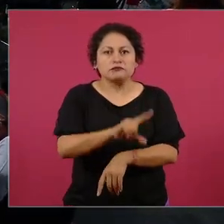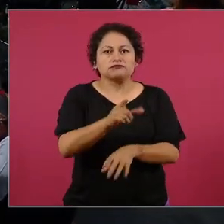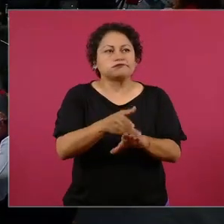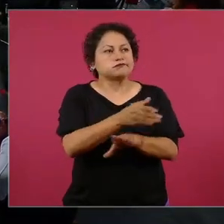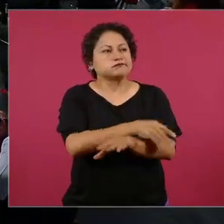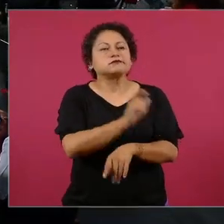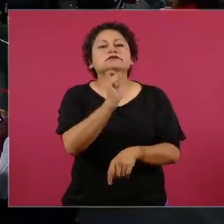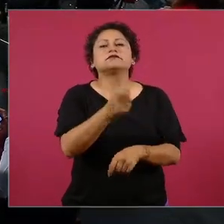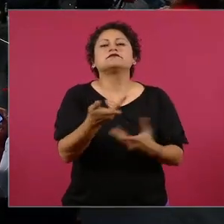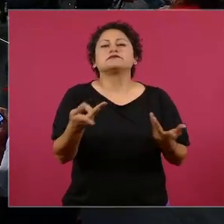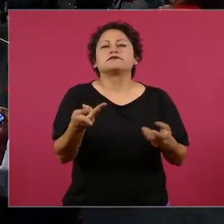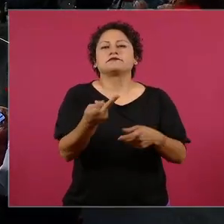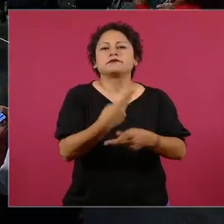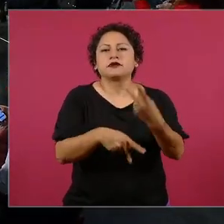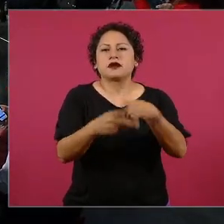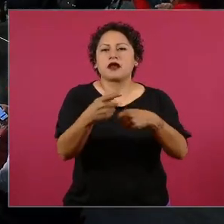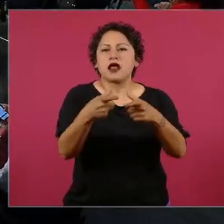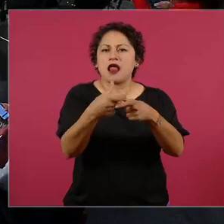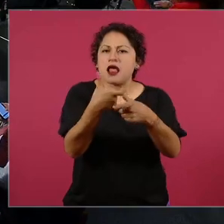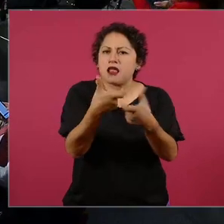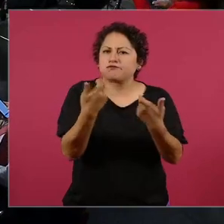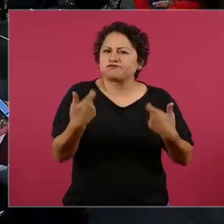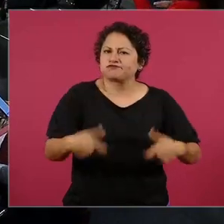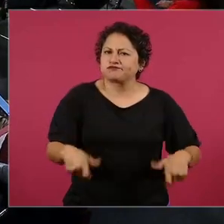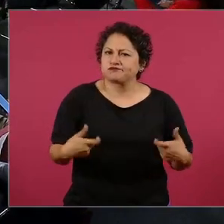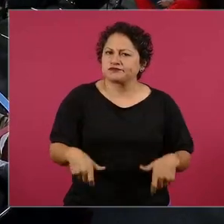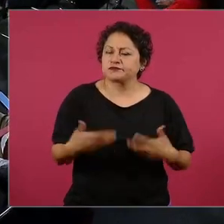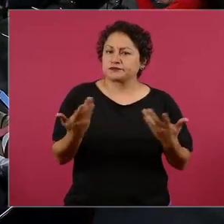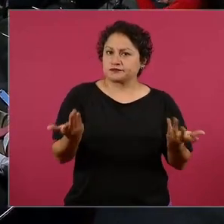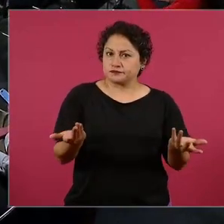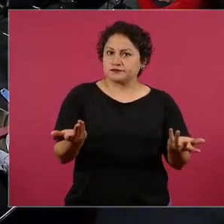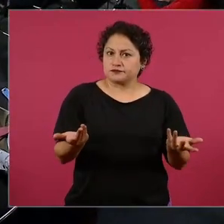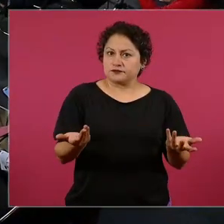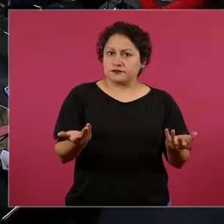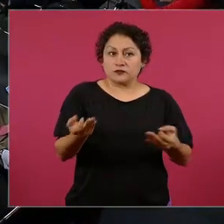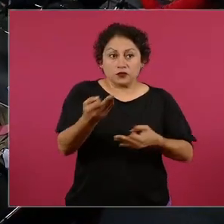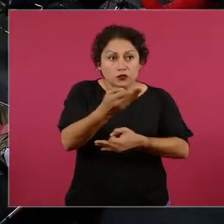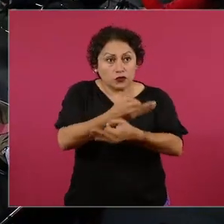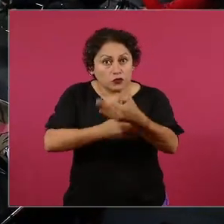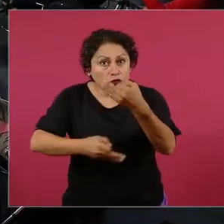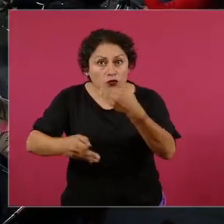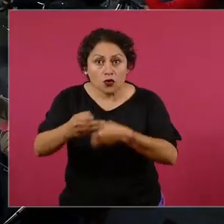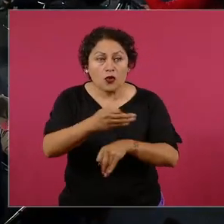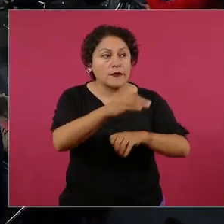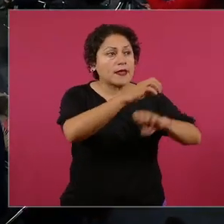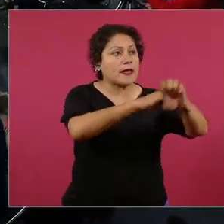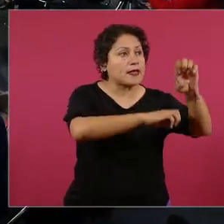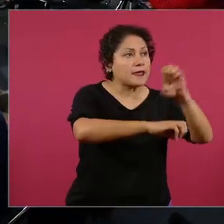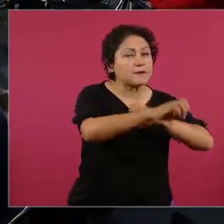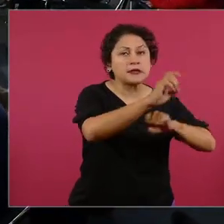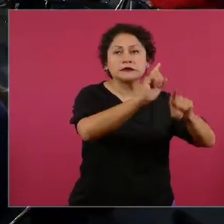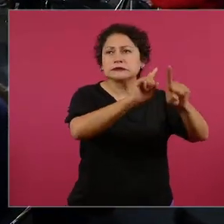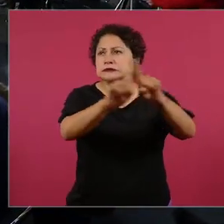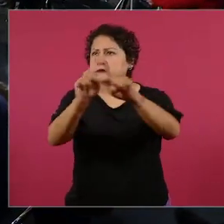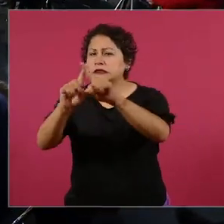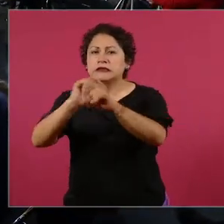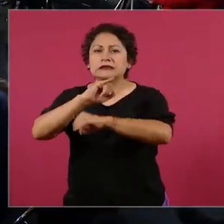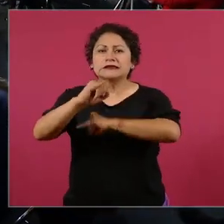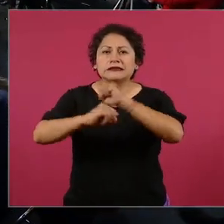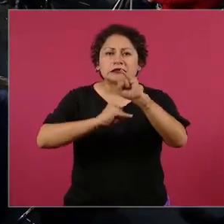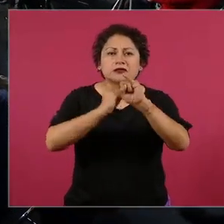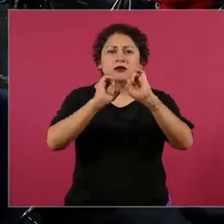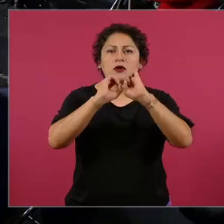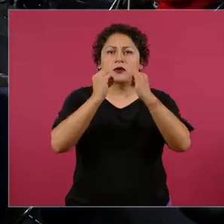corredurías, todas alineadas a esa política.